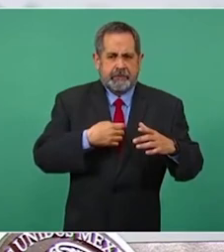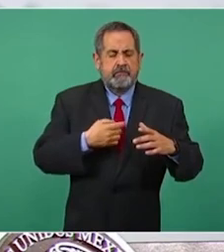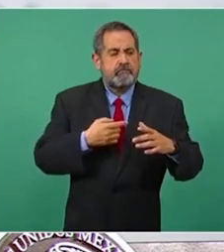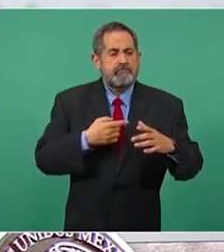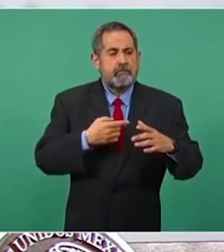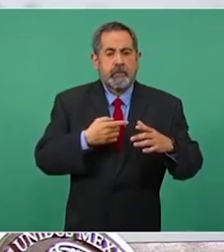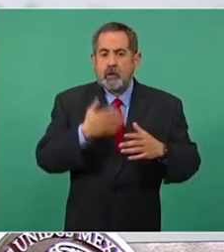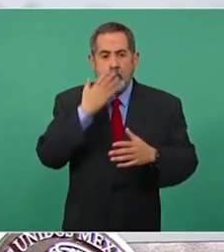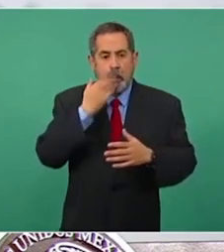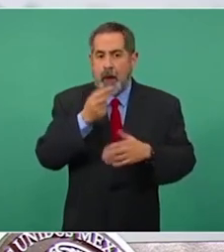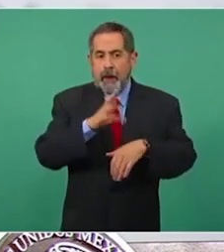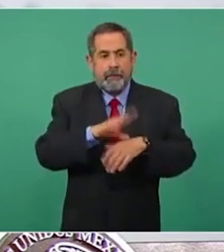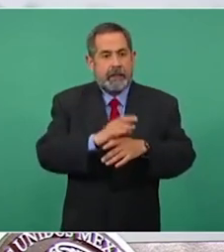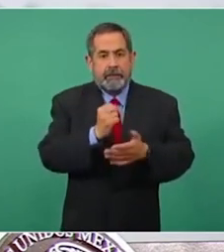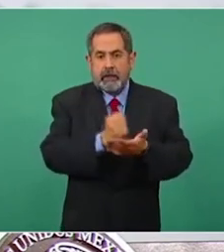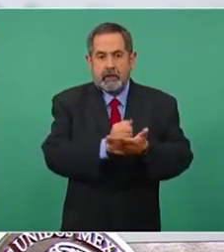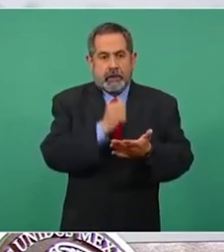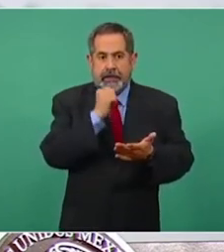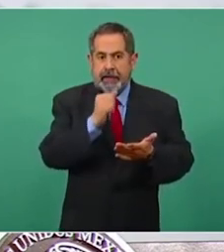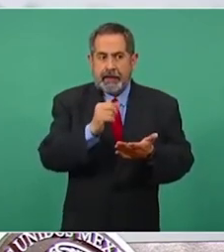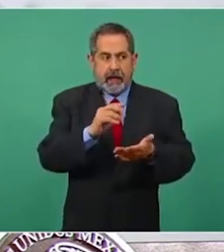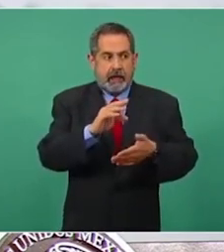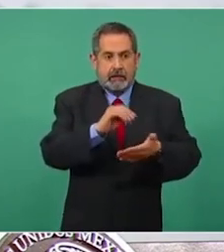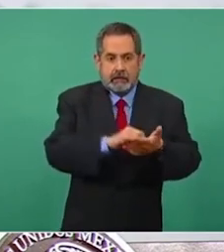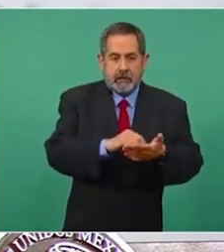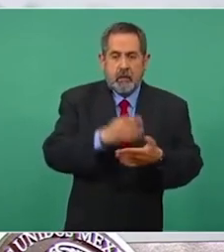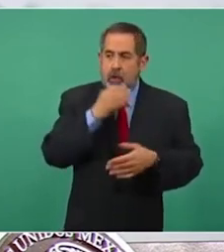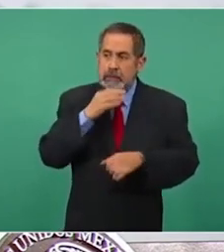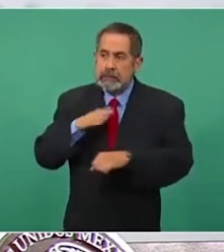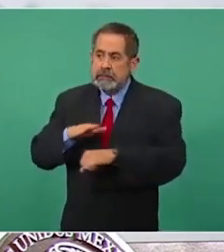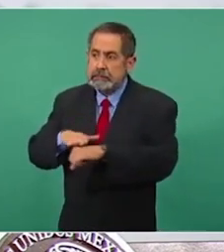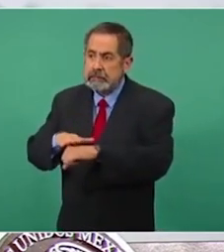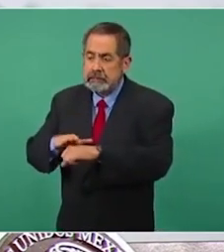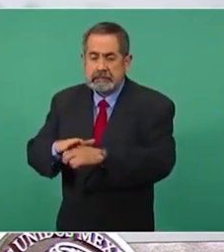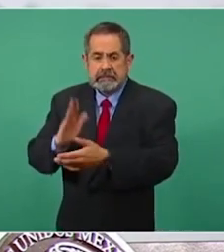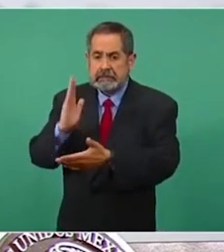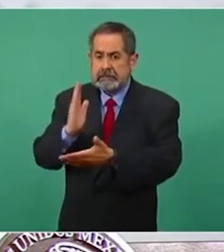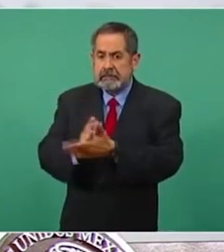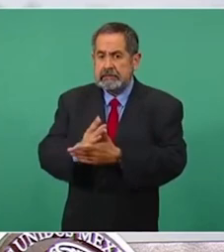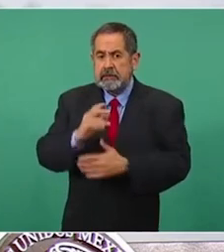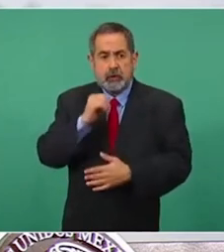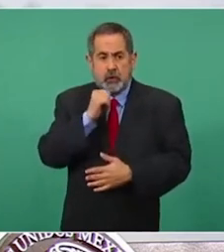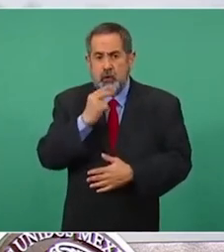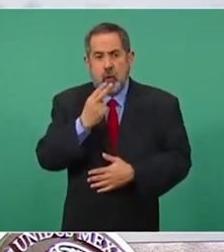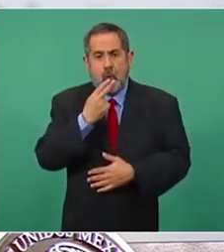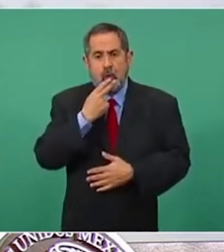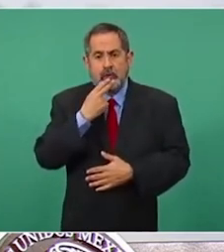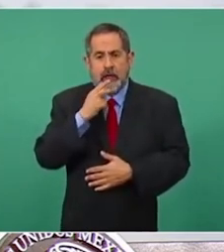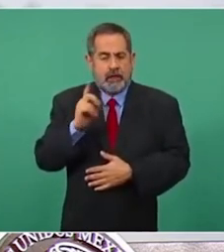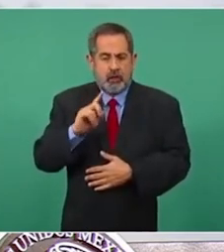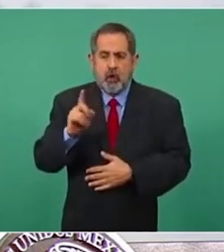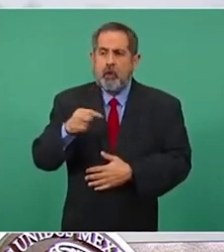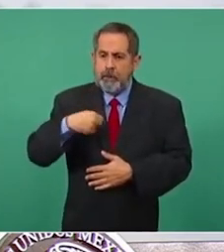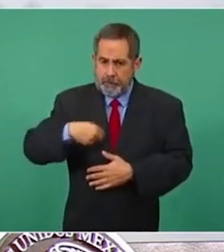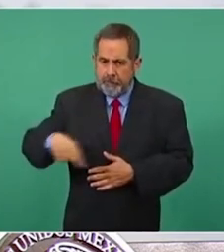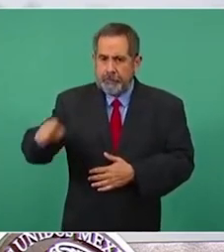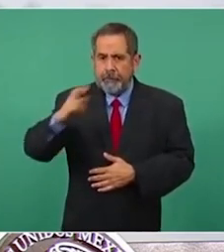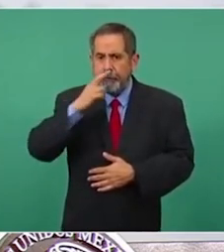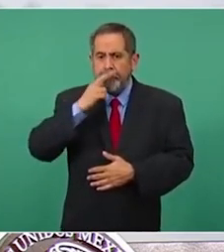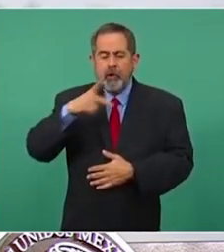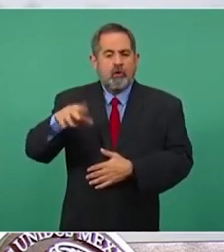funcionamiento, por lo que se recomienda suspender su uso de inmediato y acudir al médico.